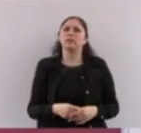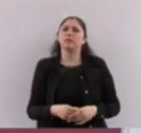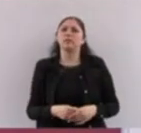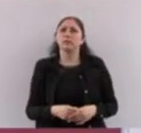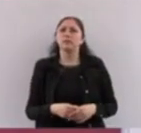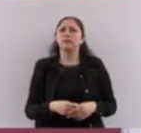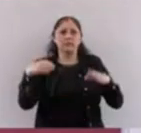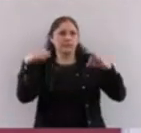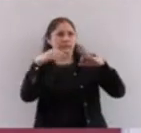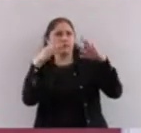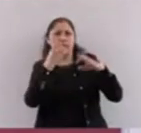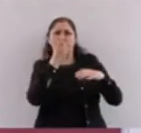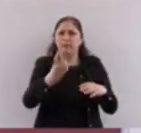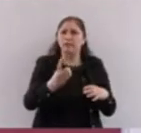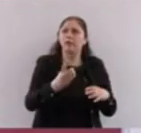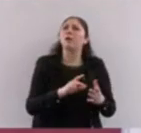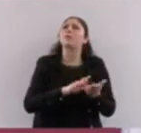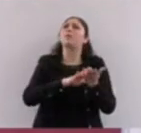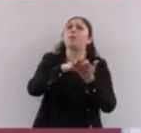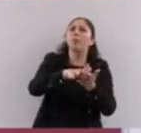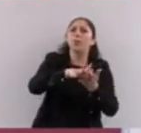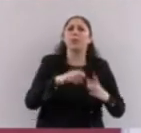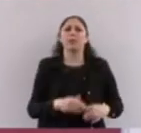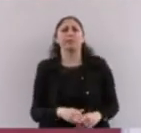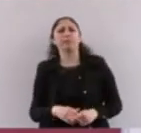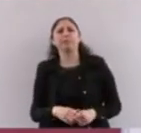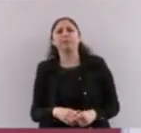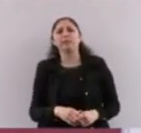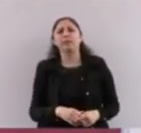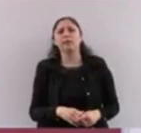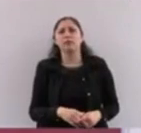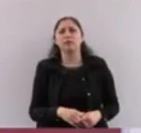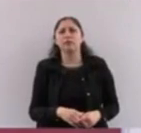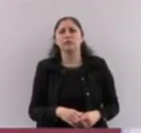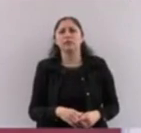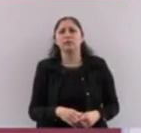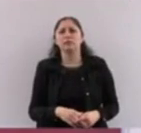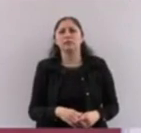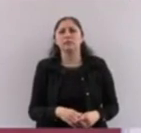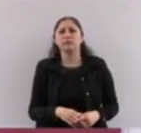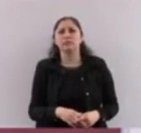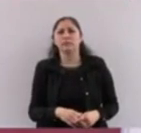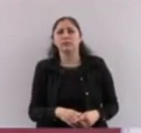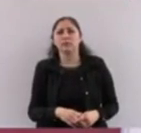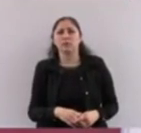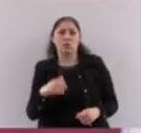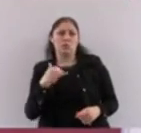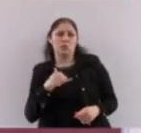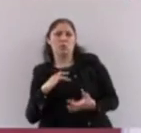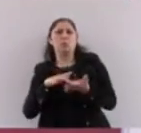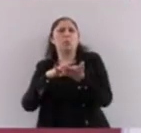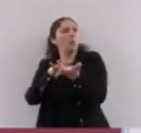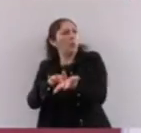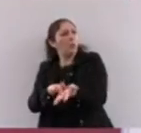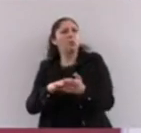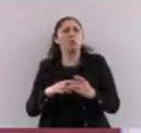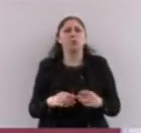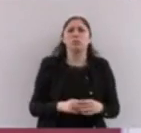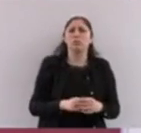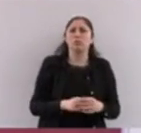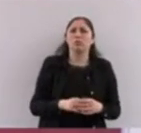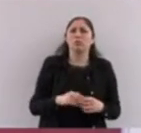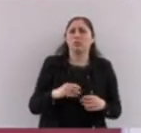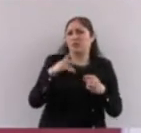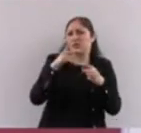¿cuántos tiempos que hay acá en el Estado de México? Si me apoya, yo lo apoyo y si no se lo quito, no.